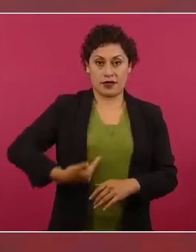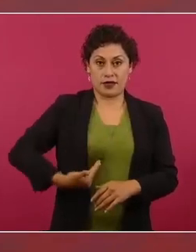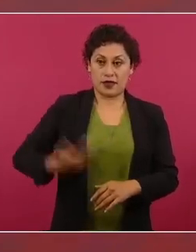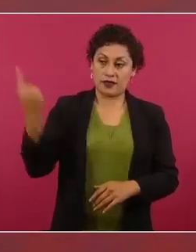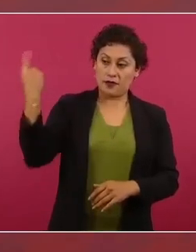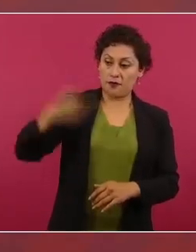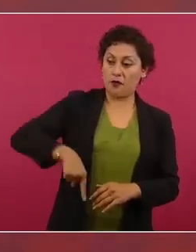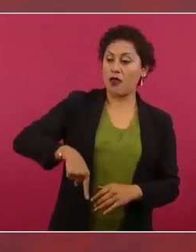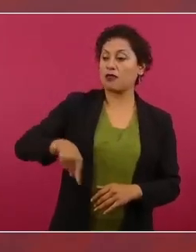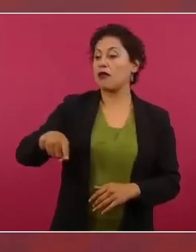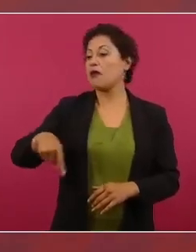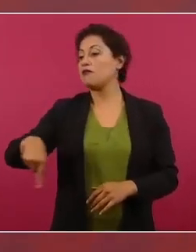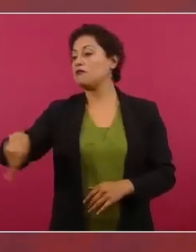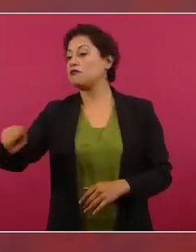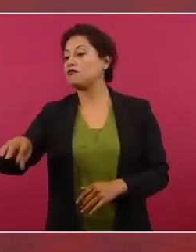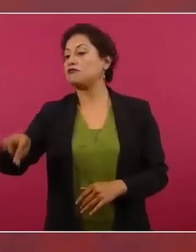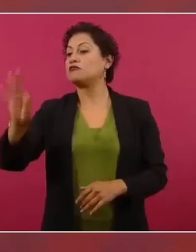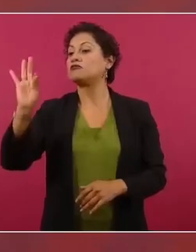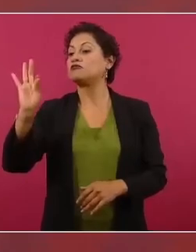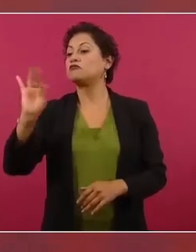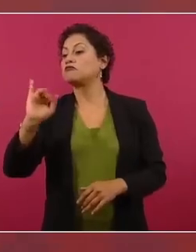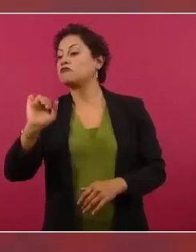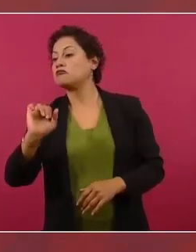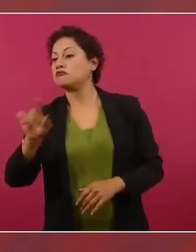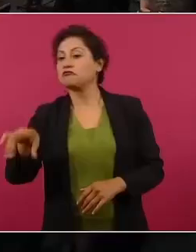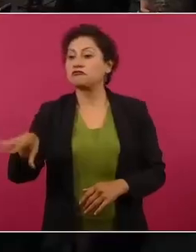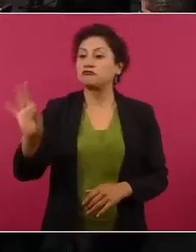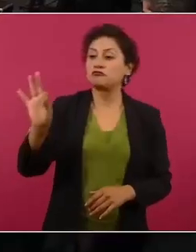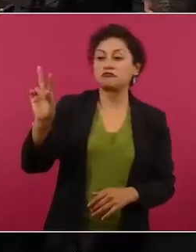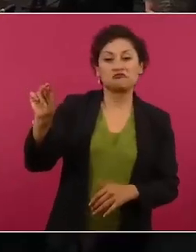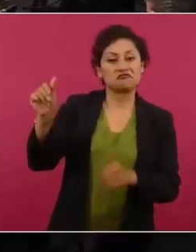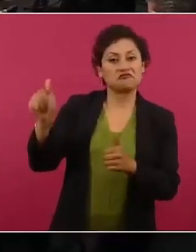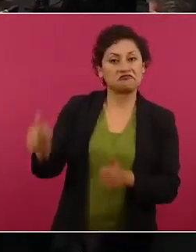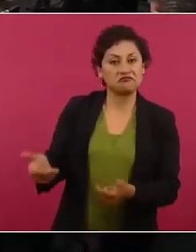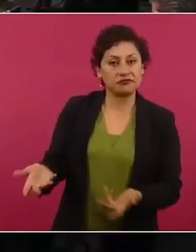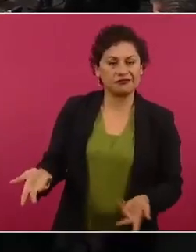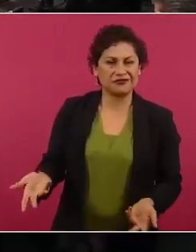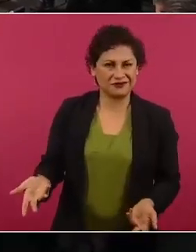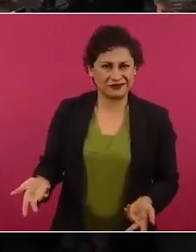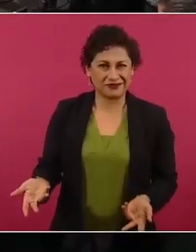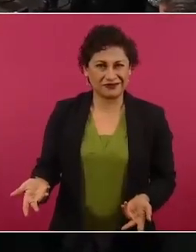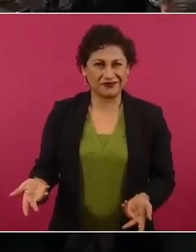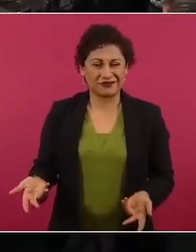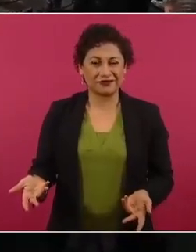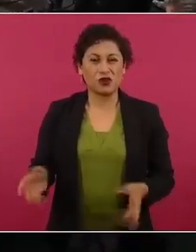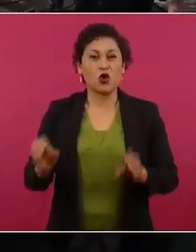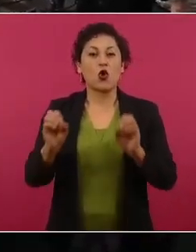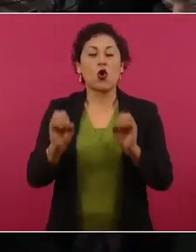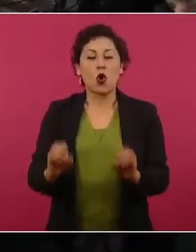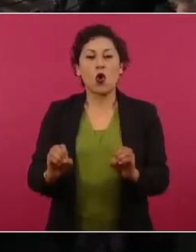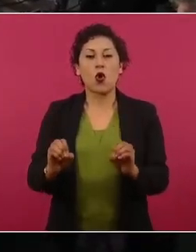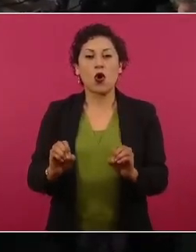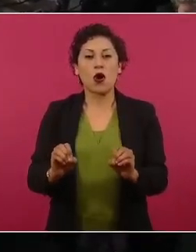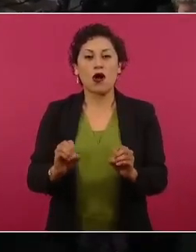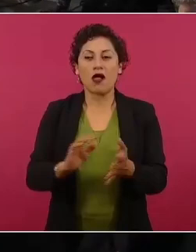se decidía quién salía y quién no y si se fabricaban delitos.